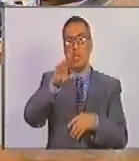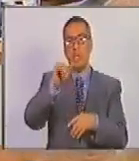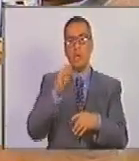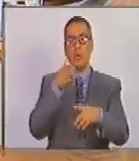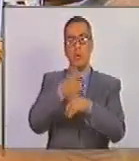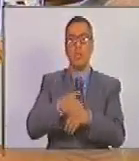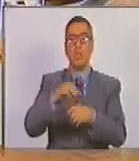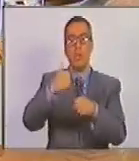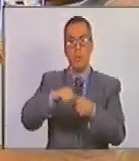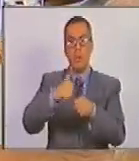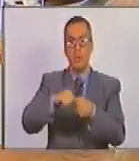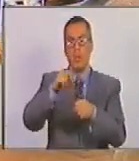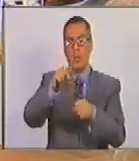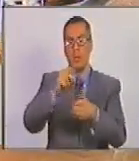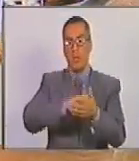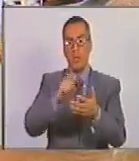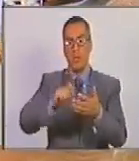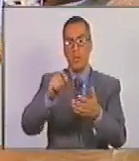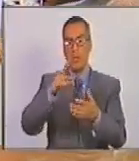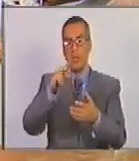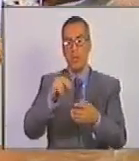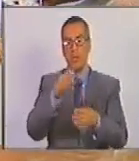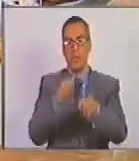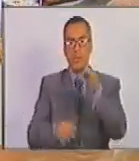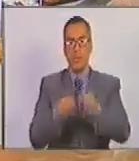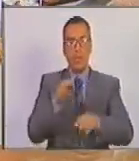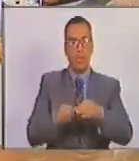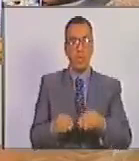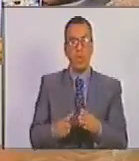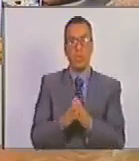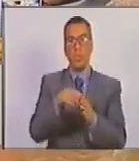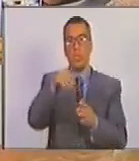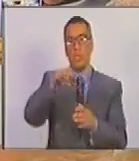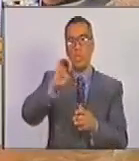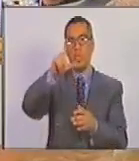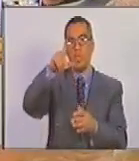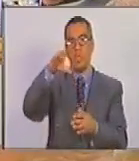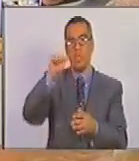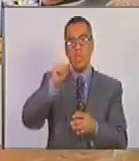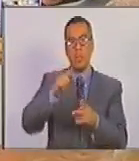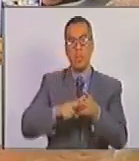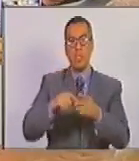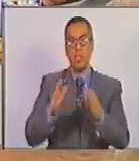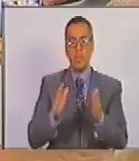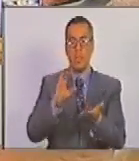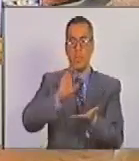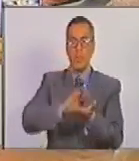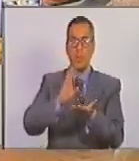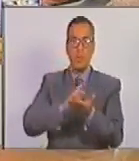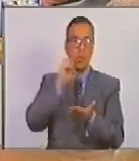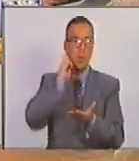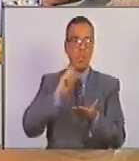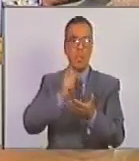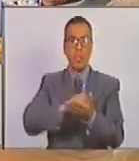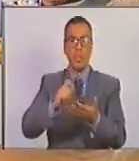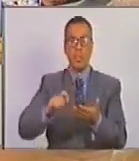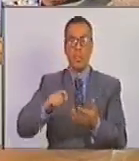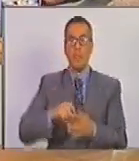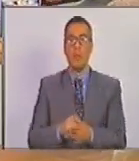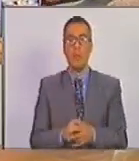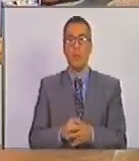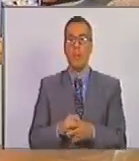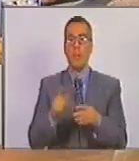Maracaibo a inscribirse, no es justo. Los que viven en Santa Elena de Guadalajara para ir a Ciudad Bolívar a inscribirse, no es justo.